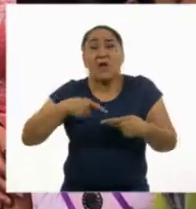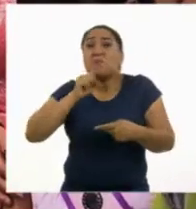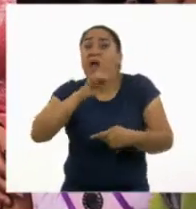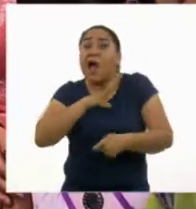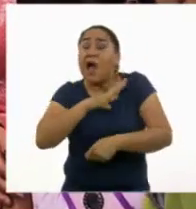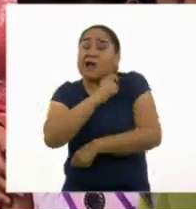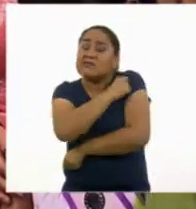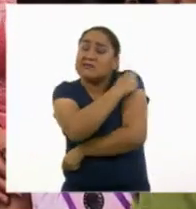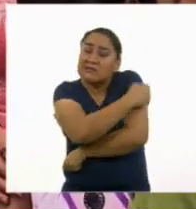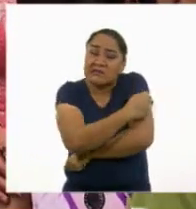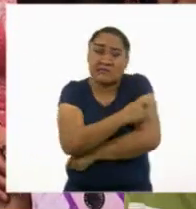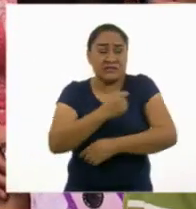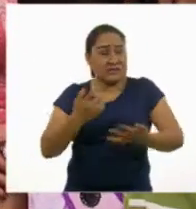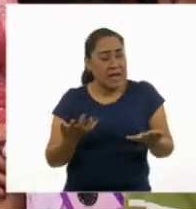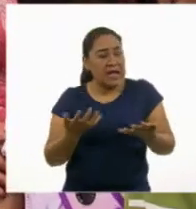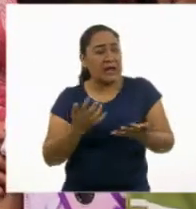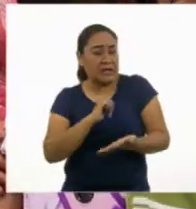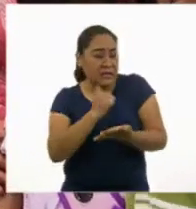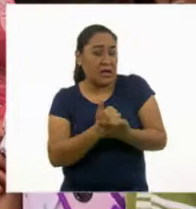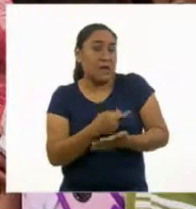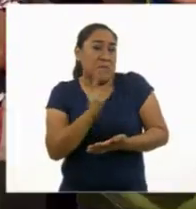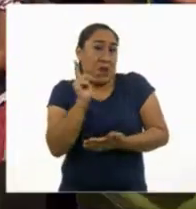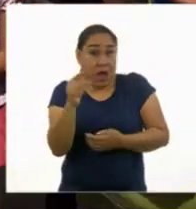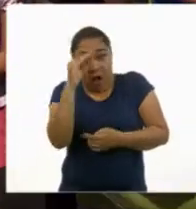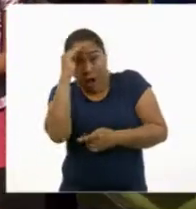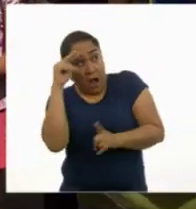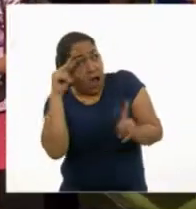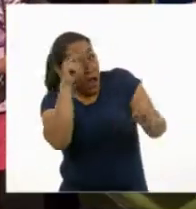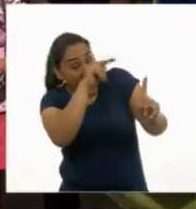Pues sí, pero no por eso. Ese muchacho ya es un delincuente.